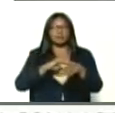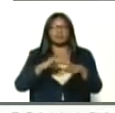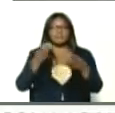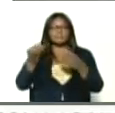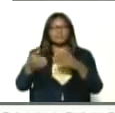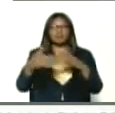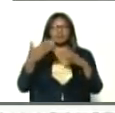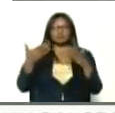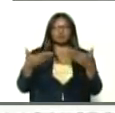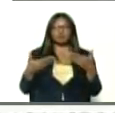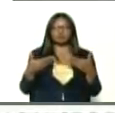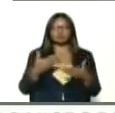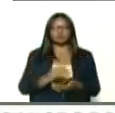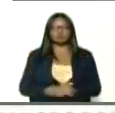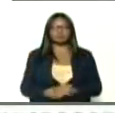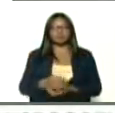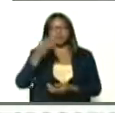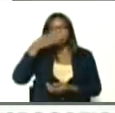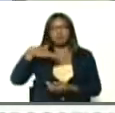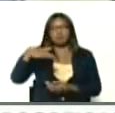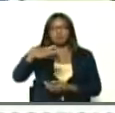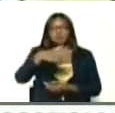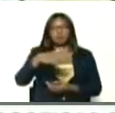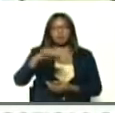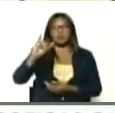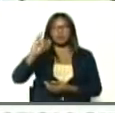mandó, el pueblo de Insnotú,